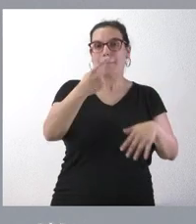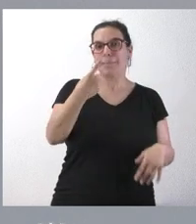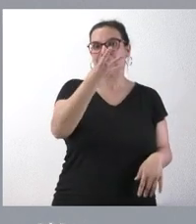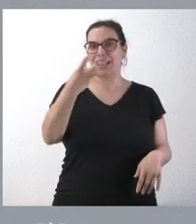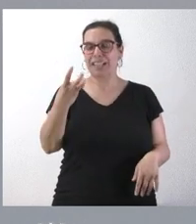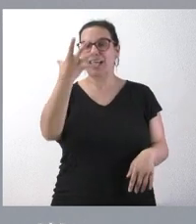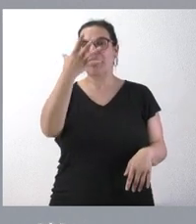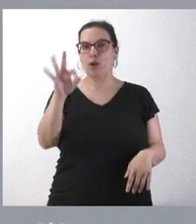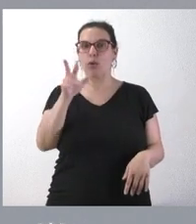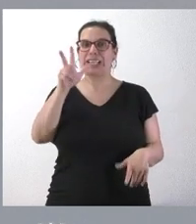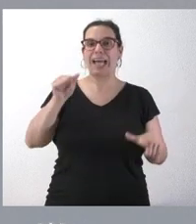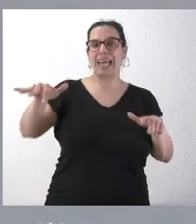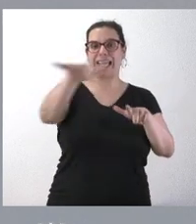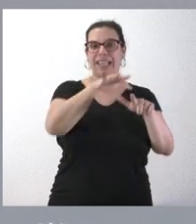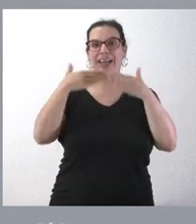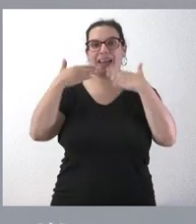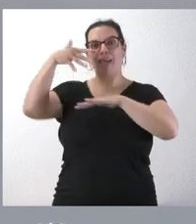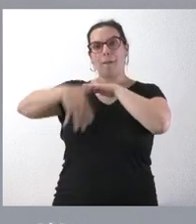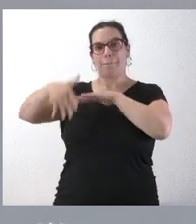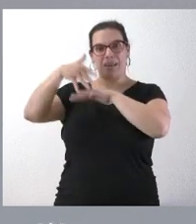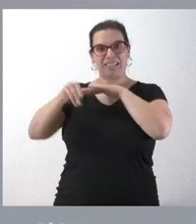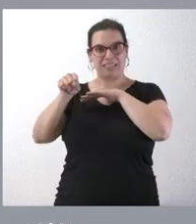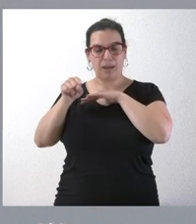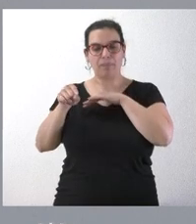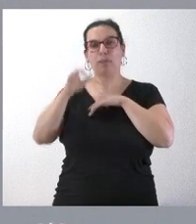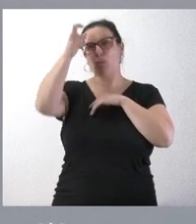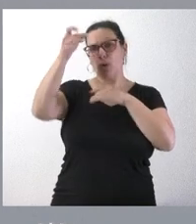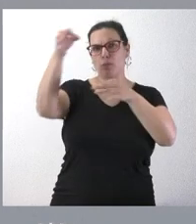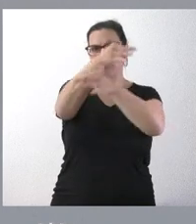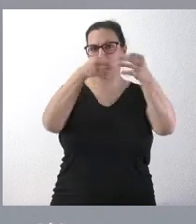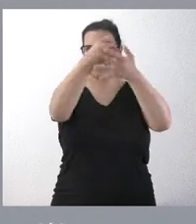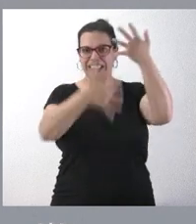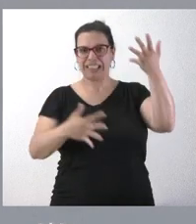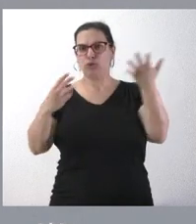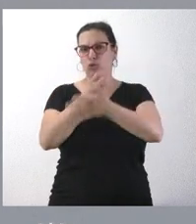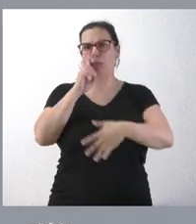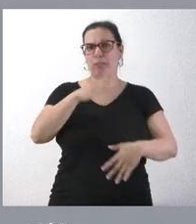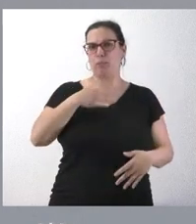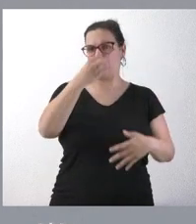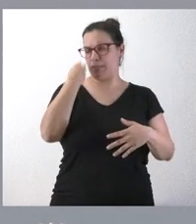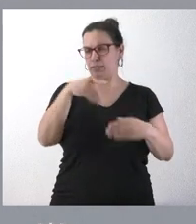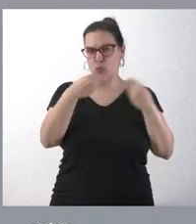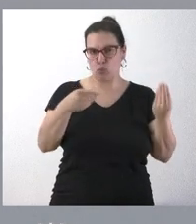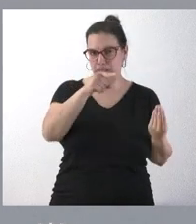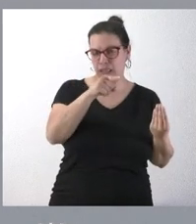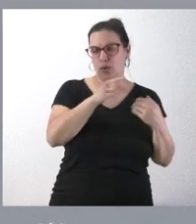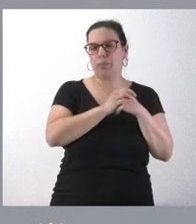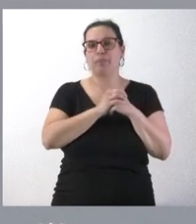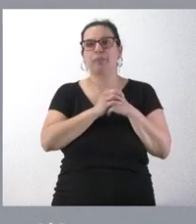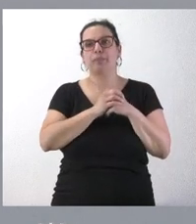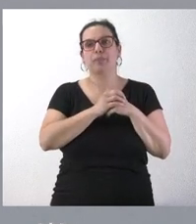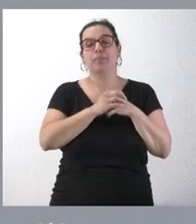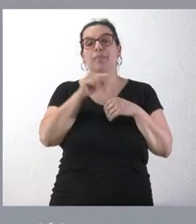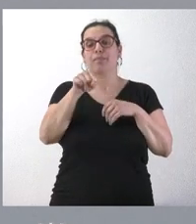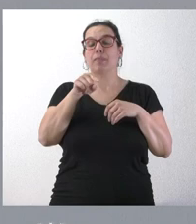hectáreas en diversos términos municipales. Tienen ustedes la relación de todos estos términos municipales. Esta